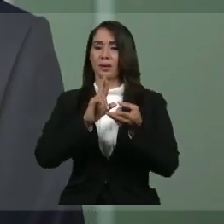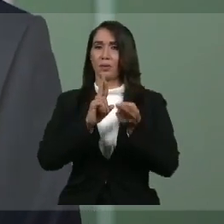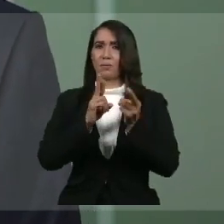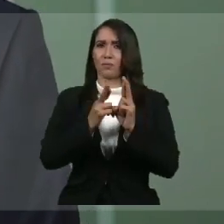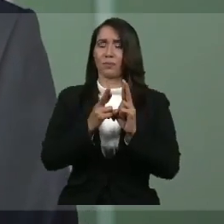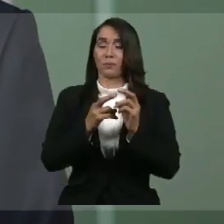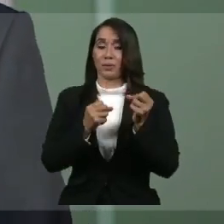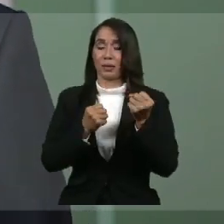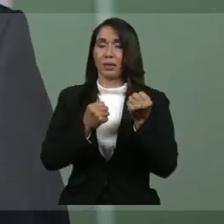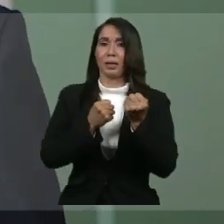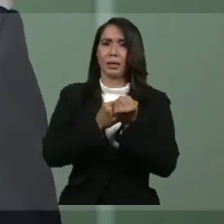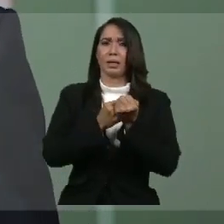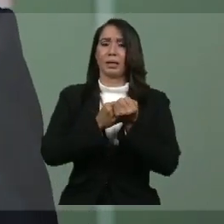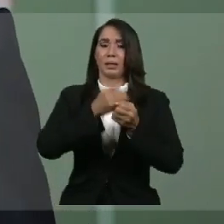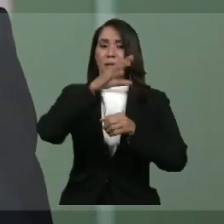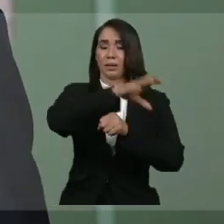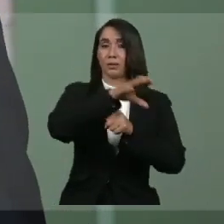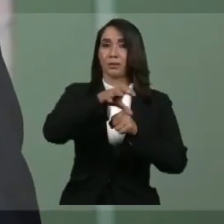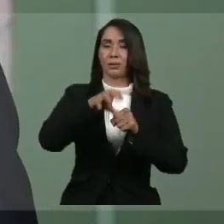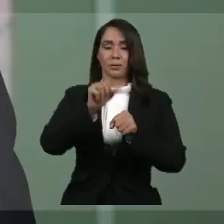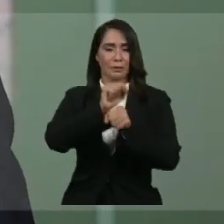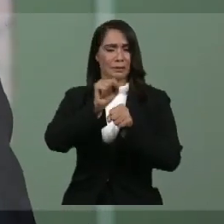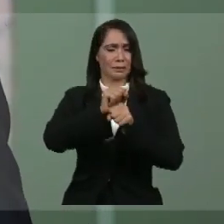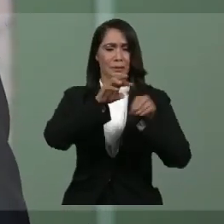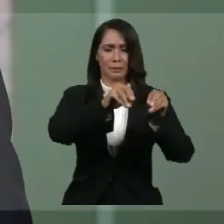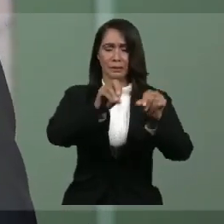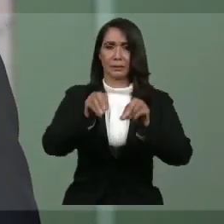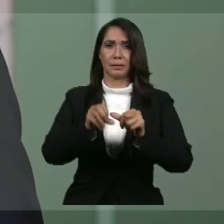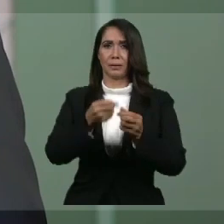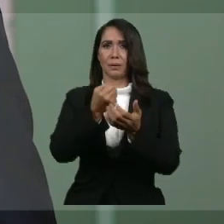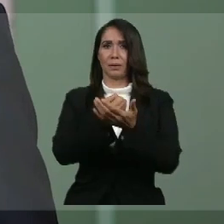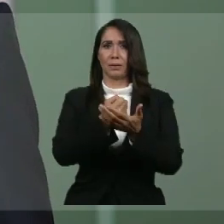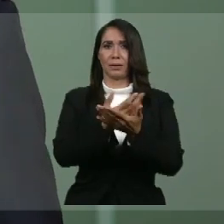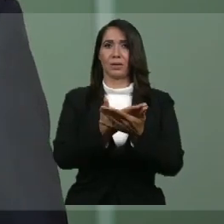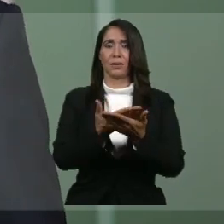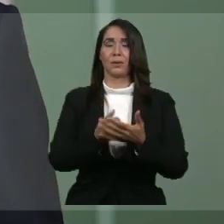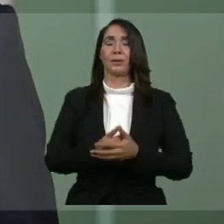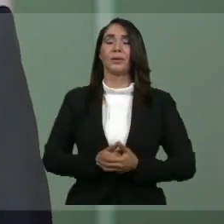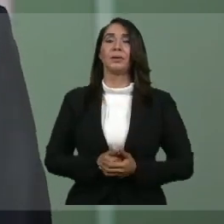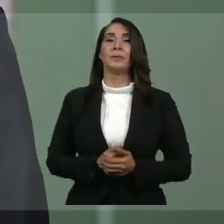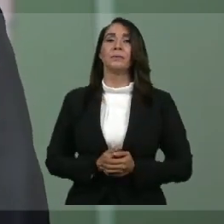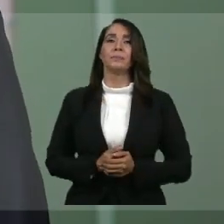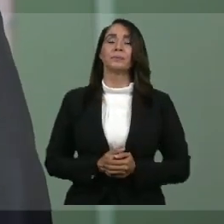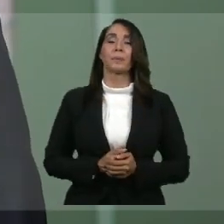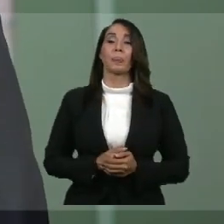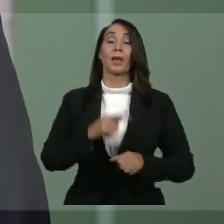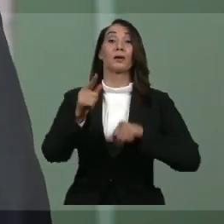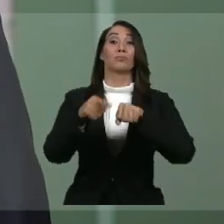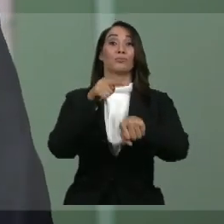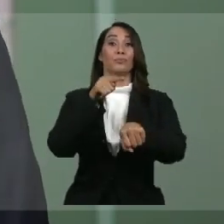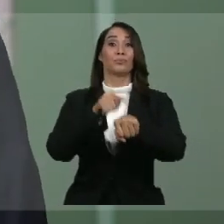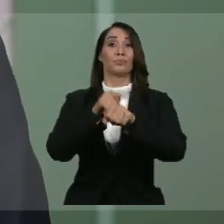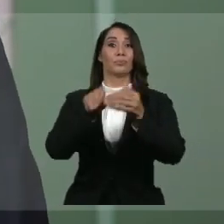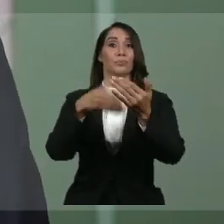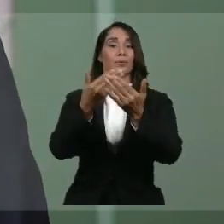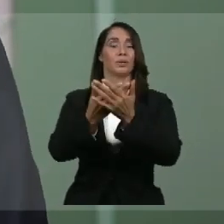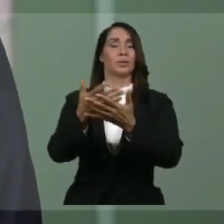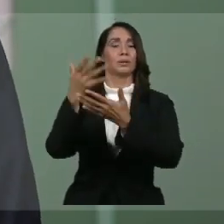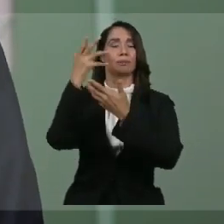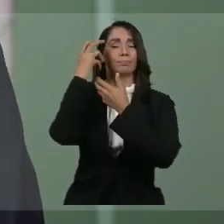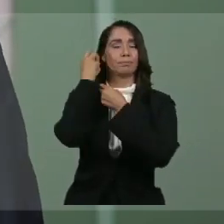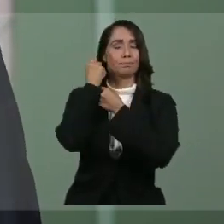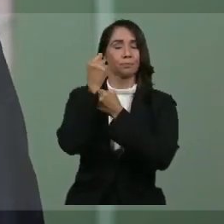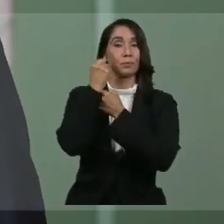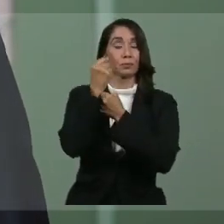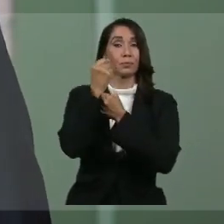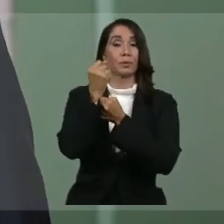diversidad de nuestros sectores productivos y económicos. Cuando el momento llegue y confiamos en que